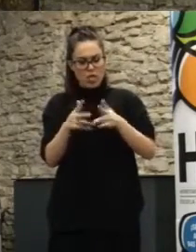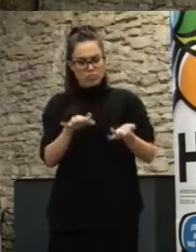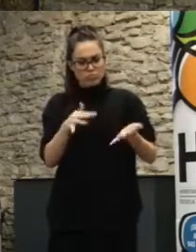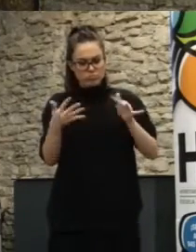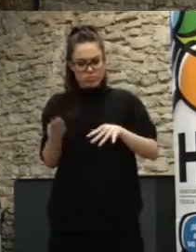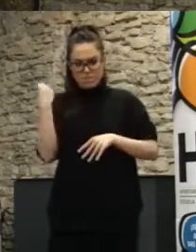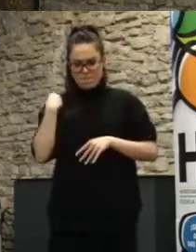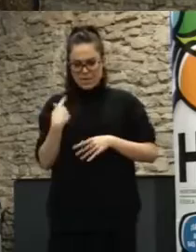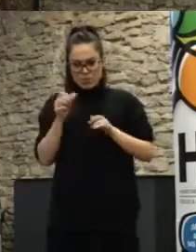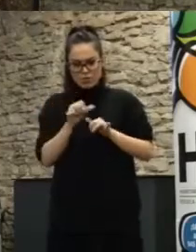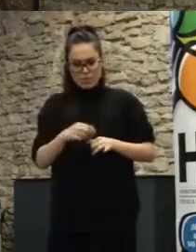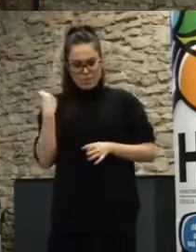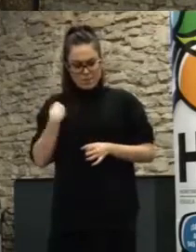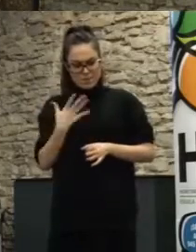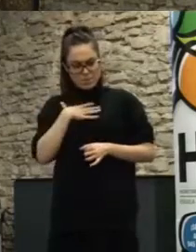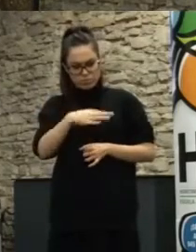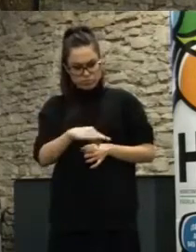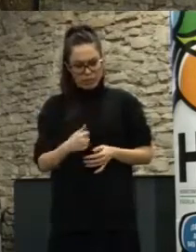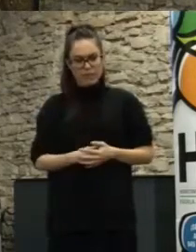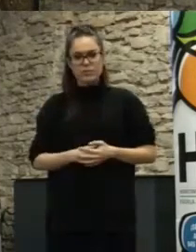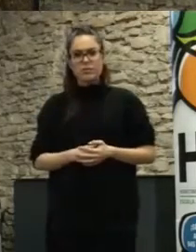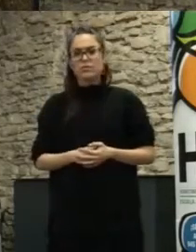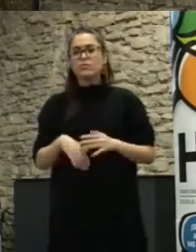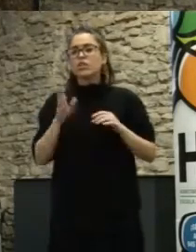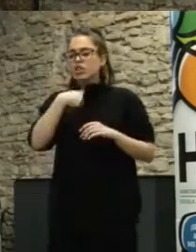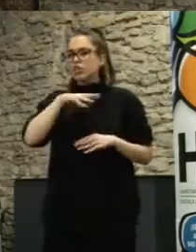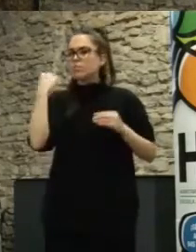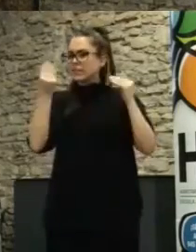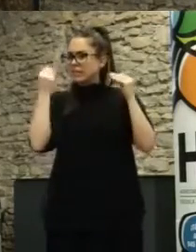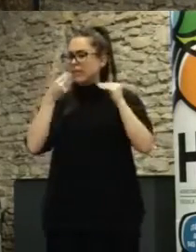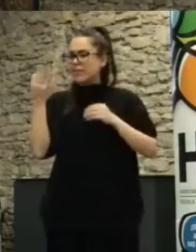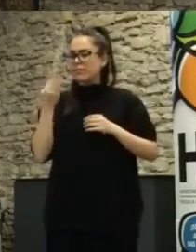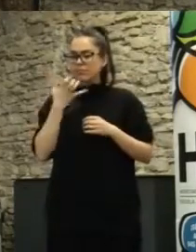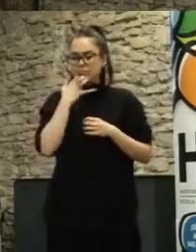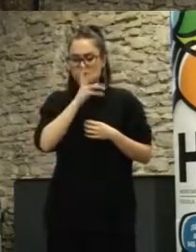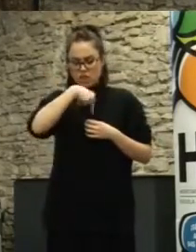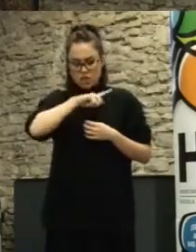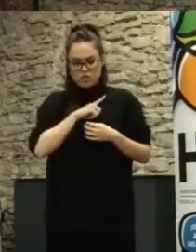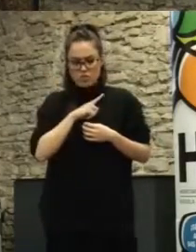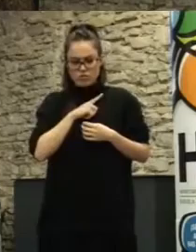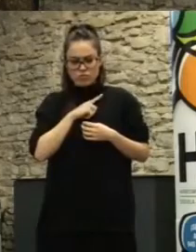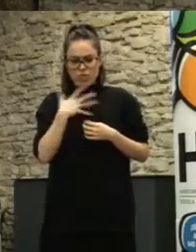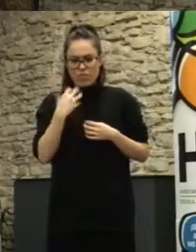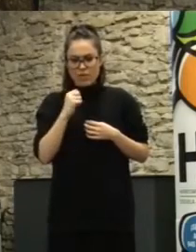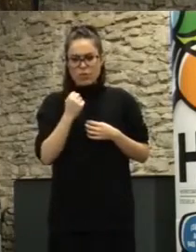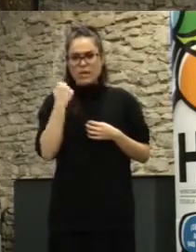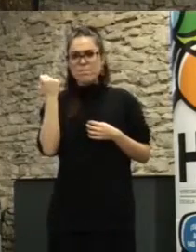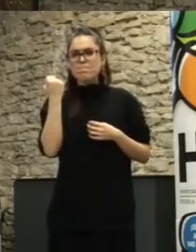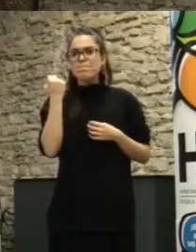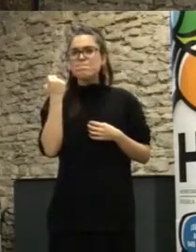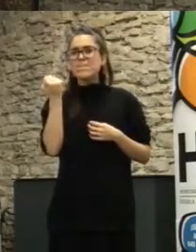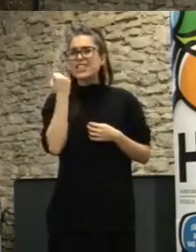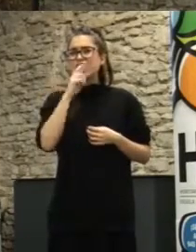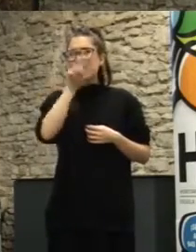anglosajones se plantearon y que cada vez más nos deberíamos plantear es decir oye si vamos a dedicar 50 millones de euros a un